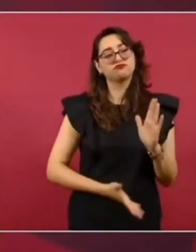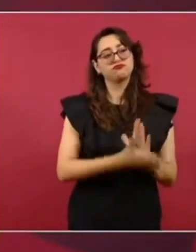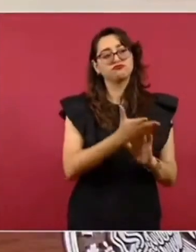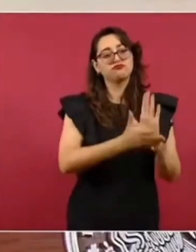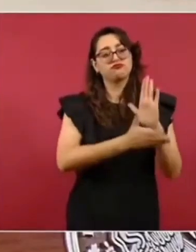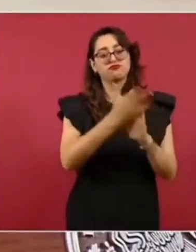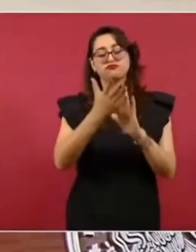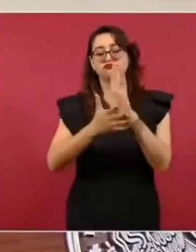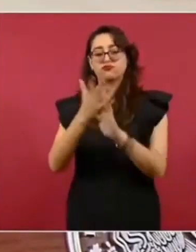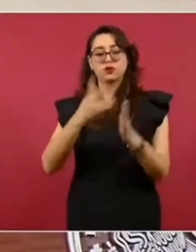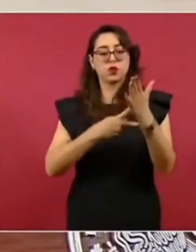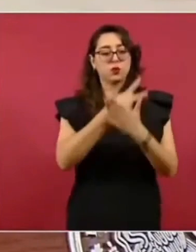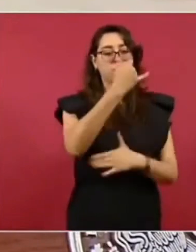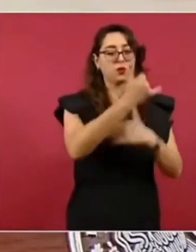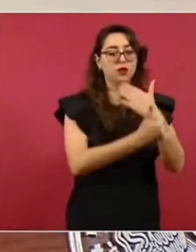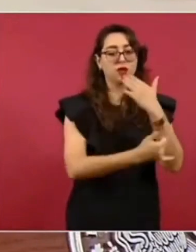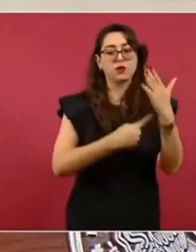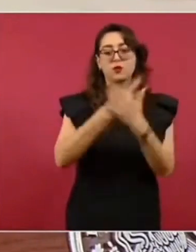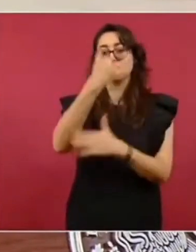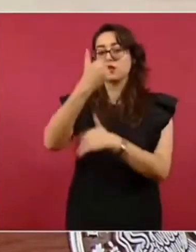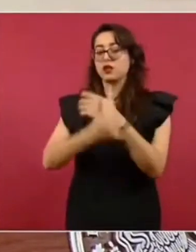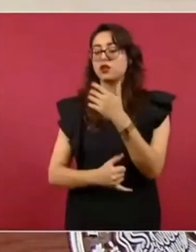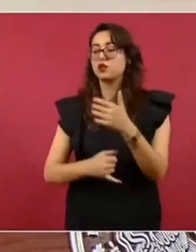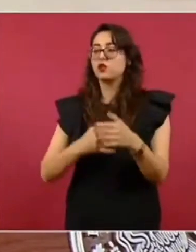y de interés público